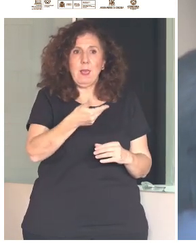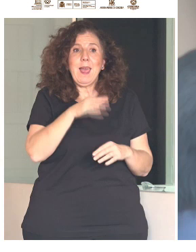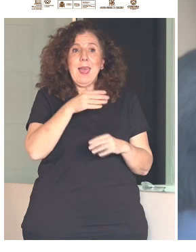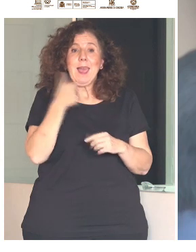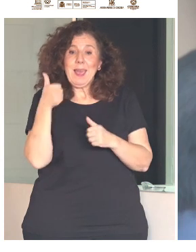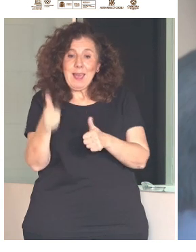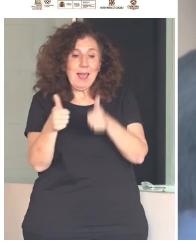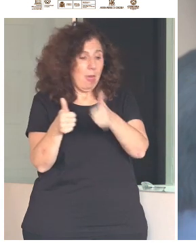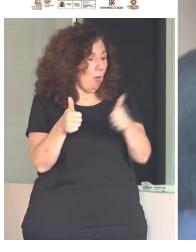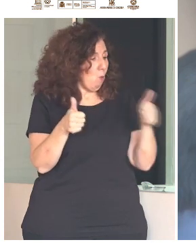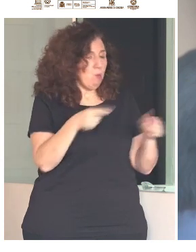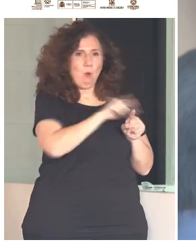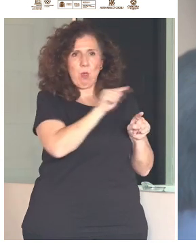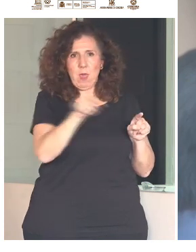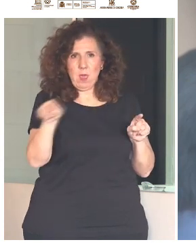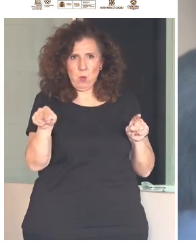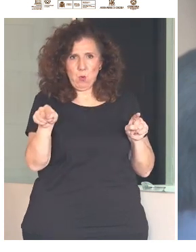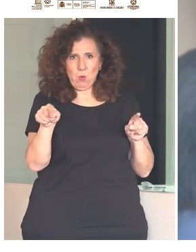en toda la Agenda 2030.